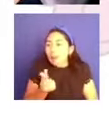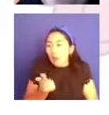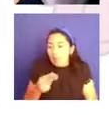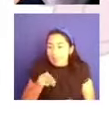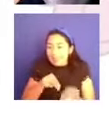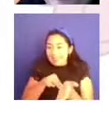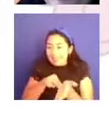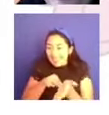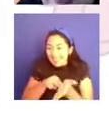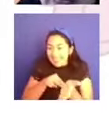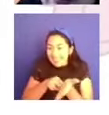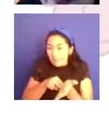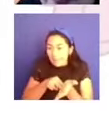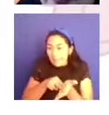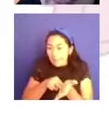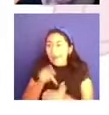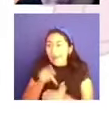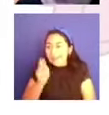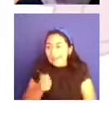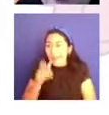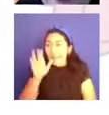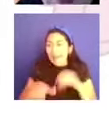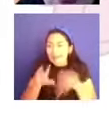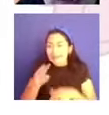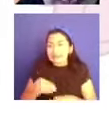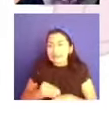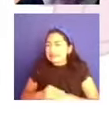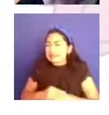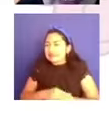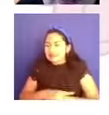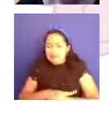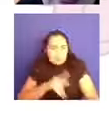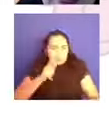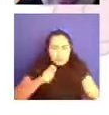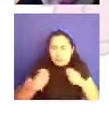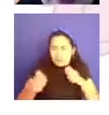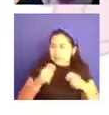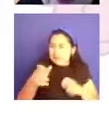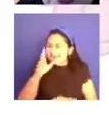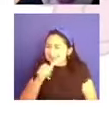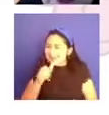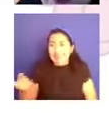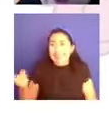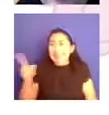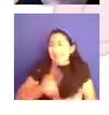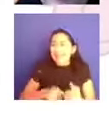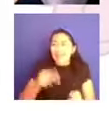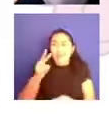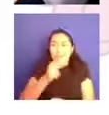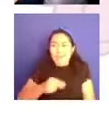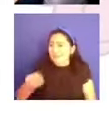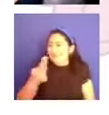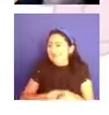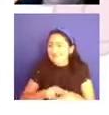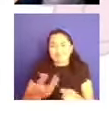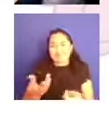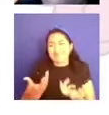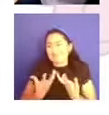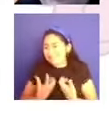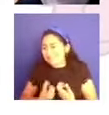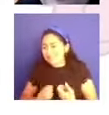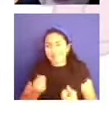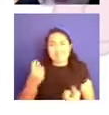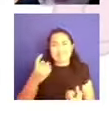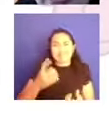desregulada, perdón, ¿no? que tenemos. Hay diferentes autores, ¿no? que hablan acerca de las emociones, lo que yo siempre les invito como primera